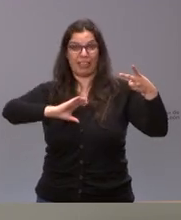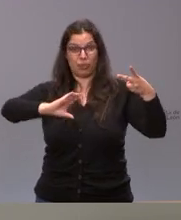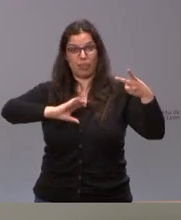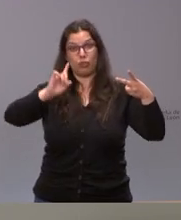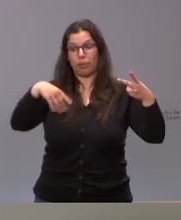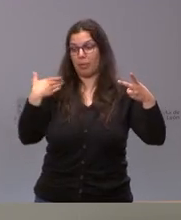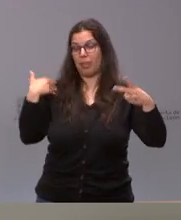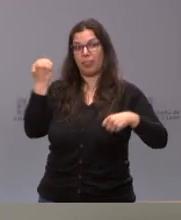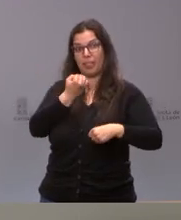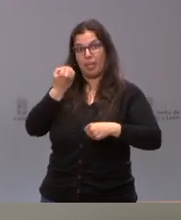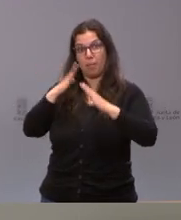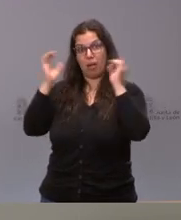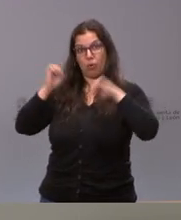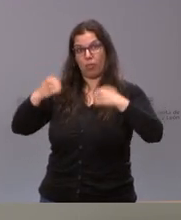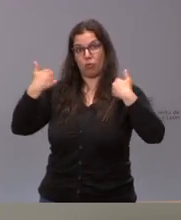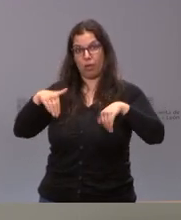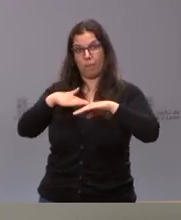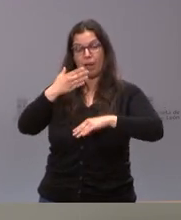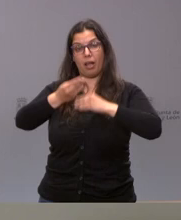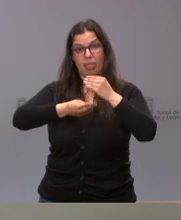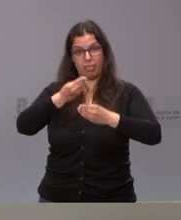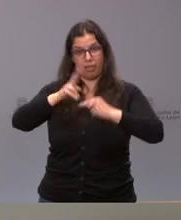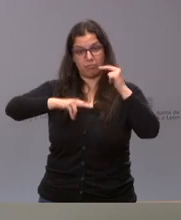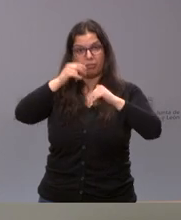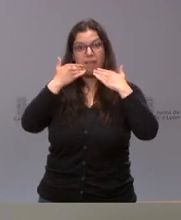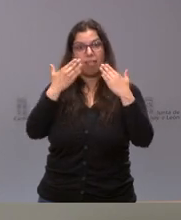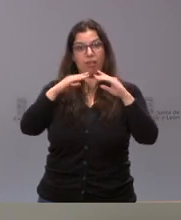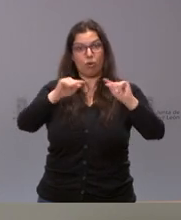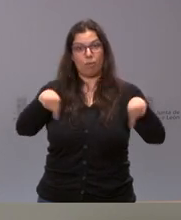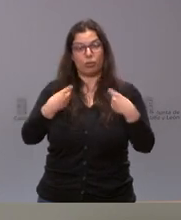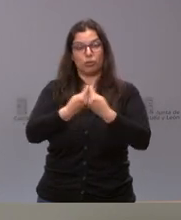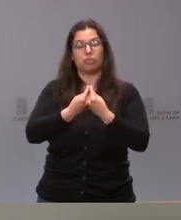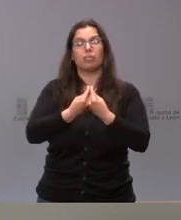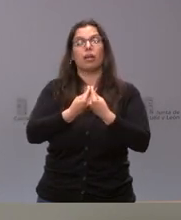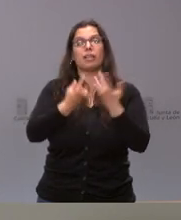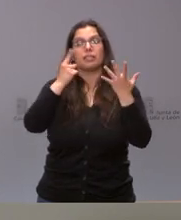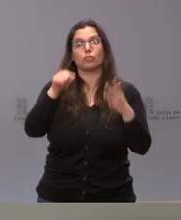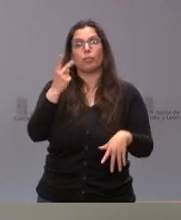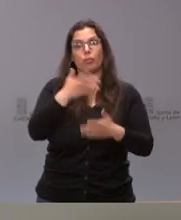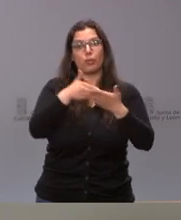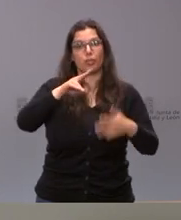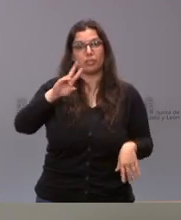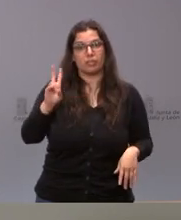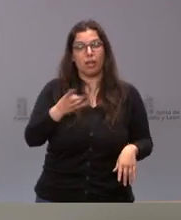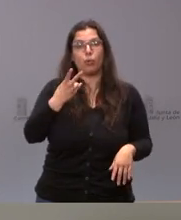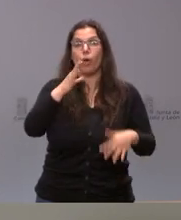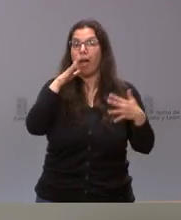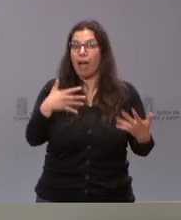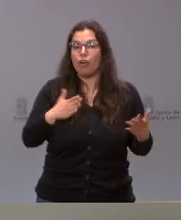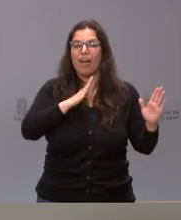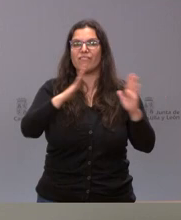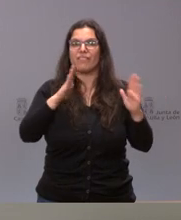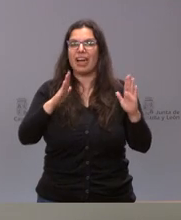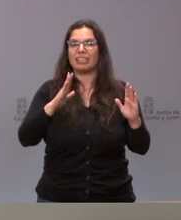acordó en el mes de diciembre, mediante ese convenio por un importe de 6,2 millones de euros, está actualmente en las fases